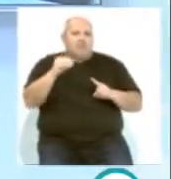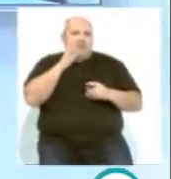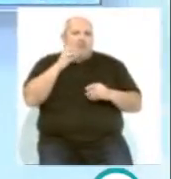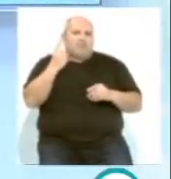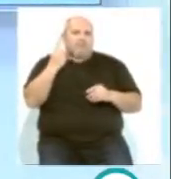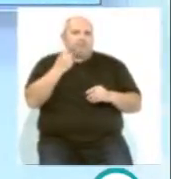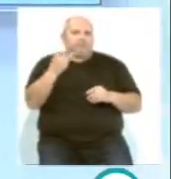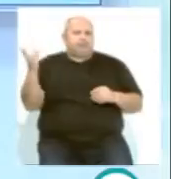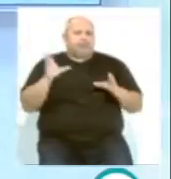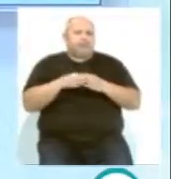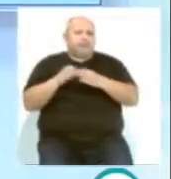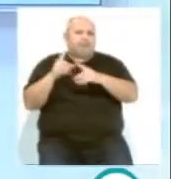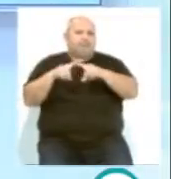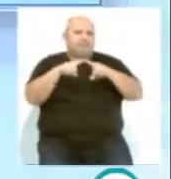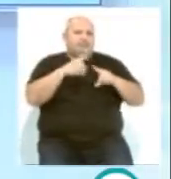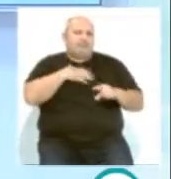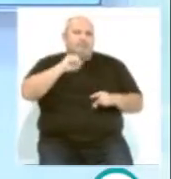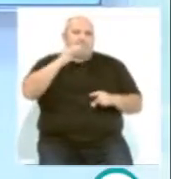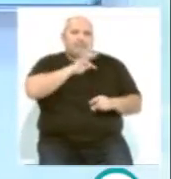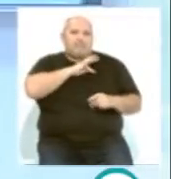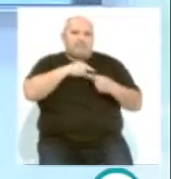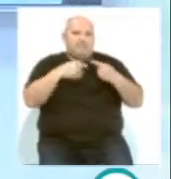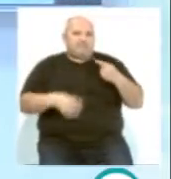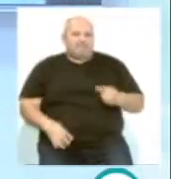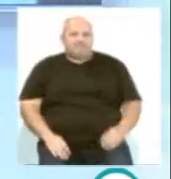reúna más de una decena de agrupaciones de primer nivel.